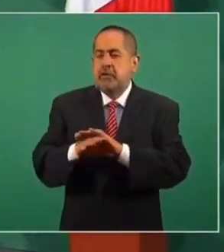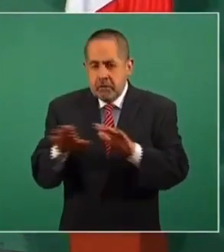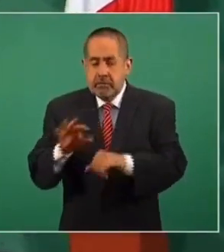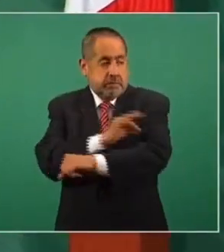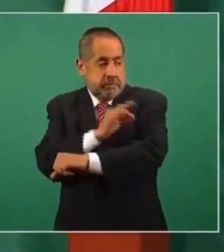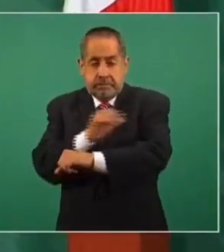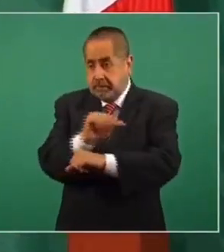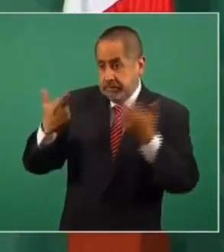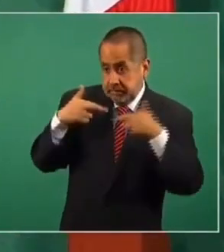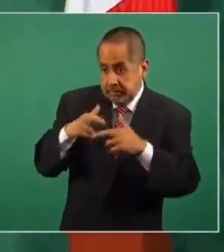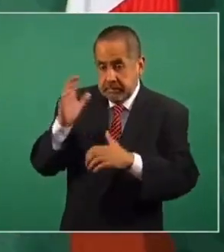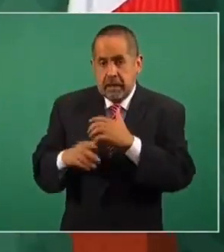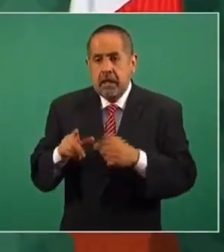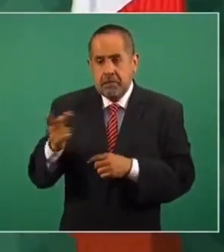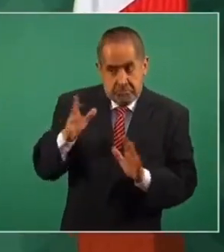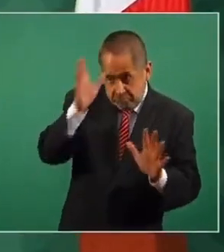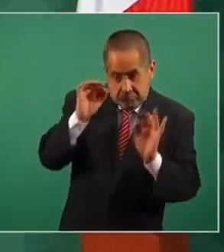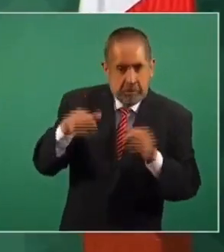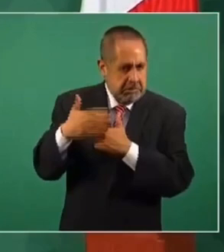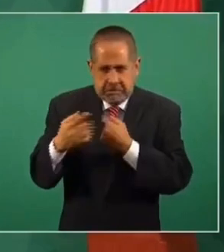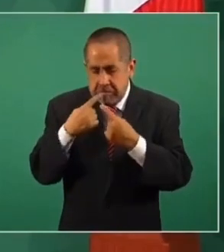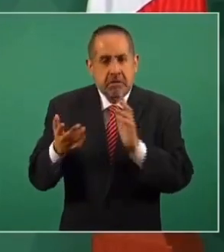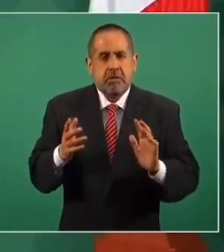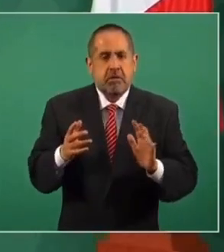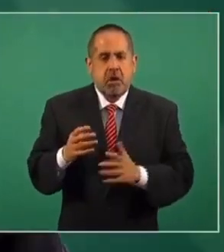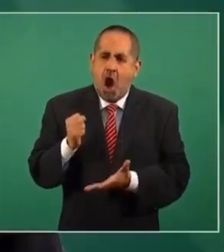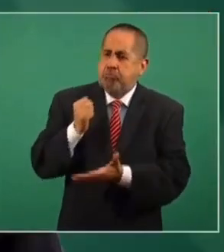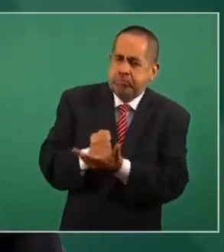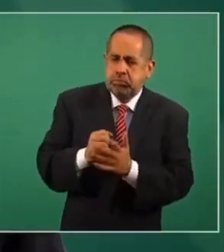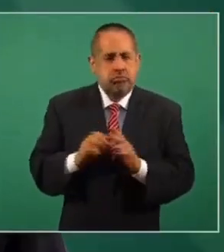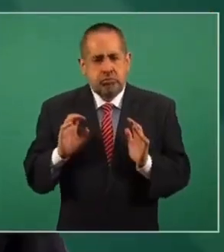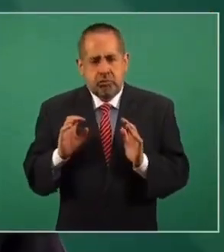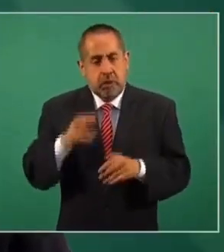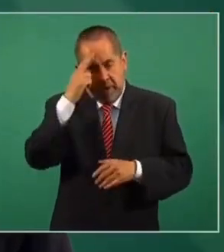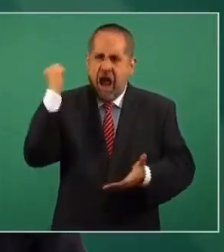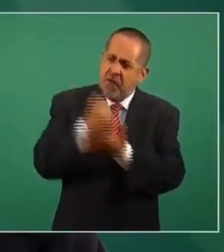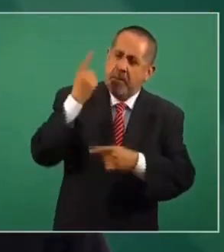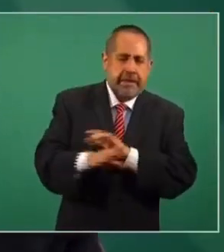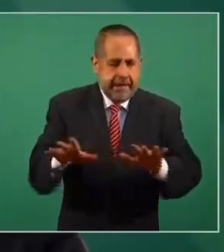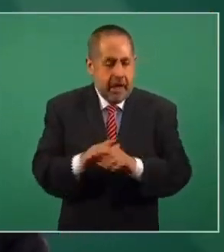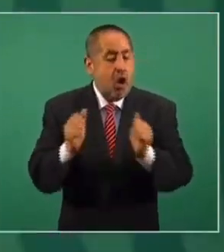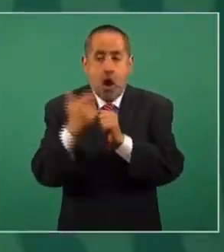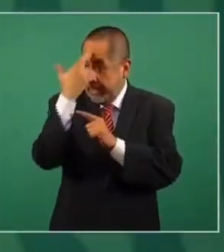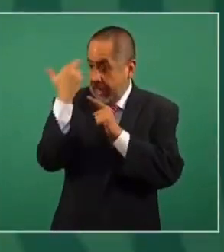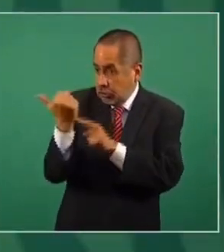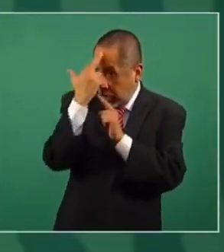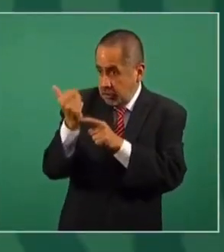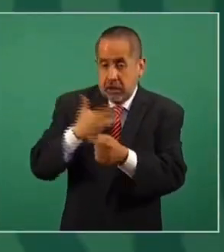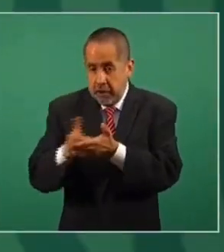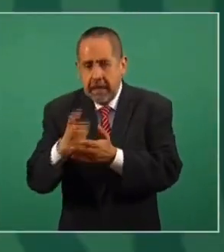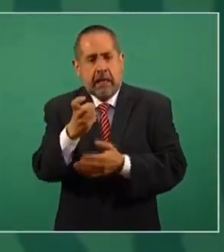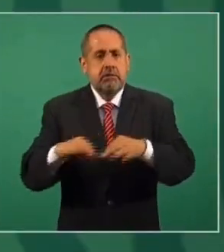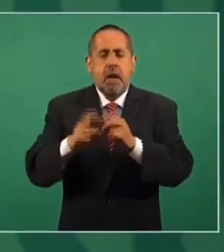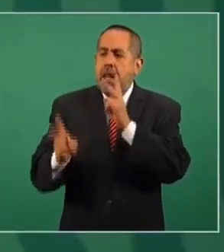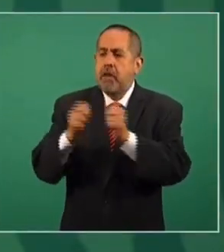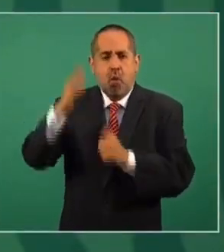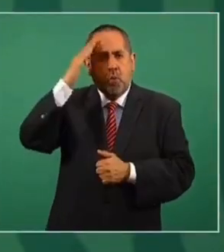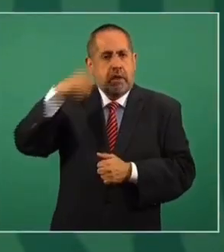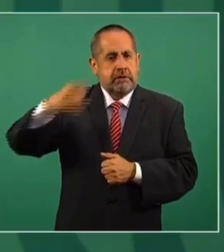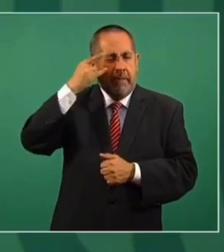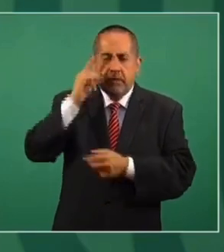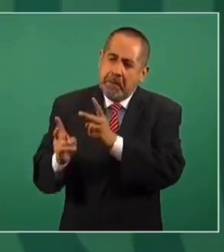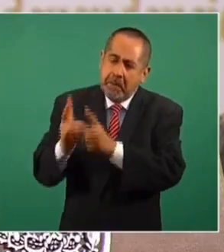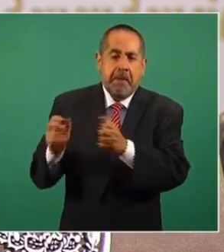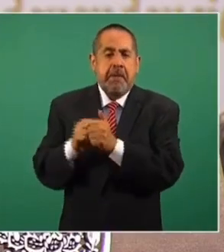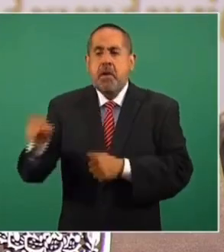vacunar a los maestros, hay que llegar a acuerdo con ellos, no imponer nada, nada por la fuerza, todo por la razón y el derecho a hablar con las autoridades de Campeche,